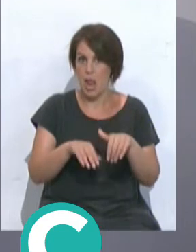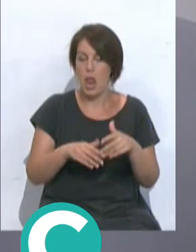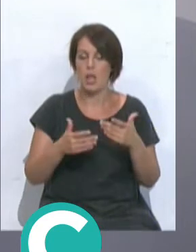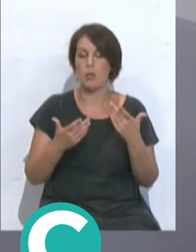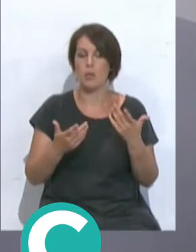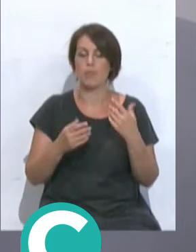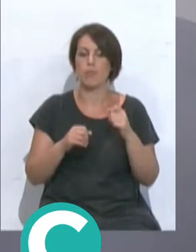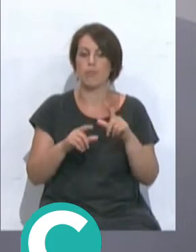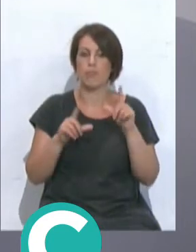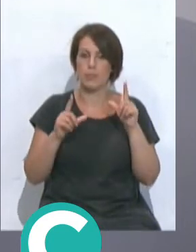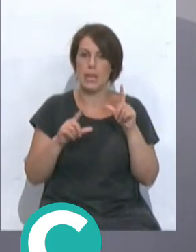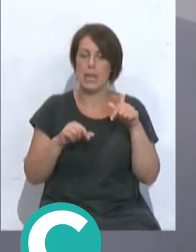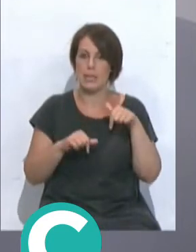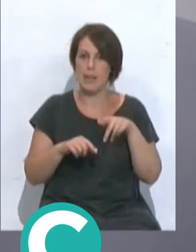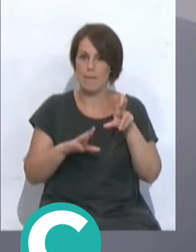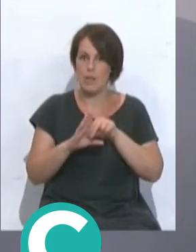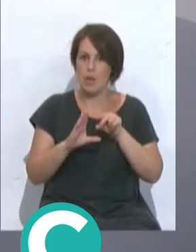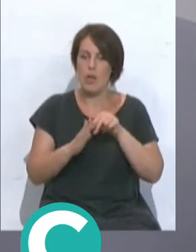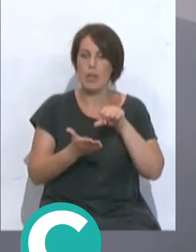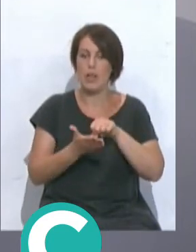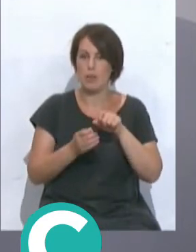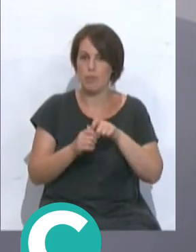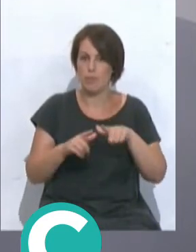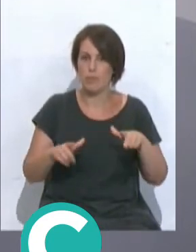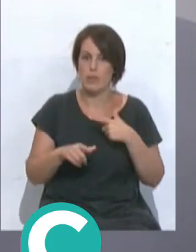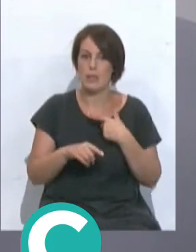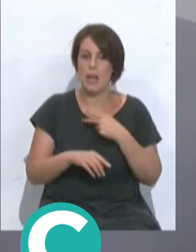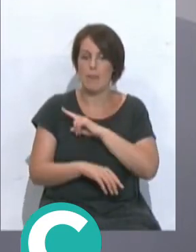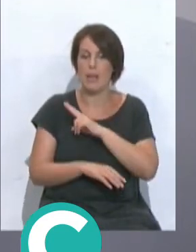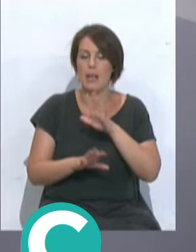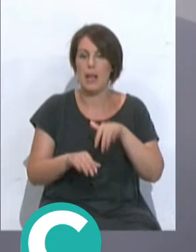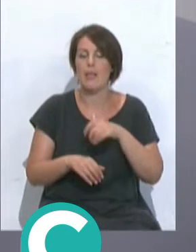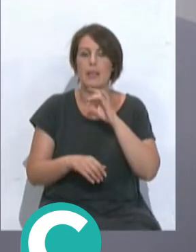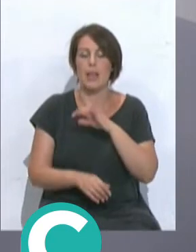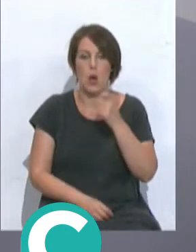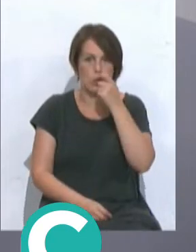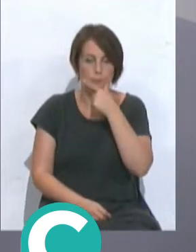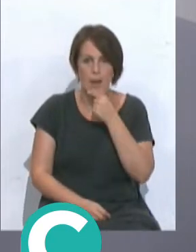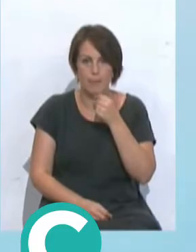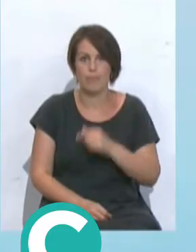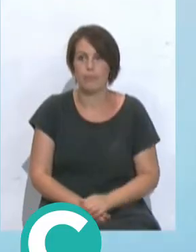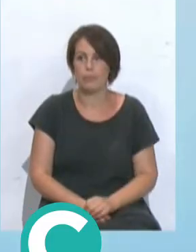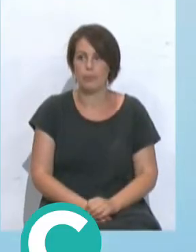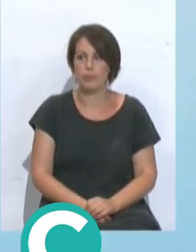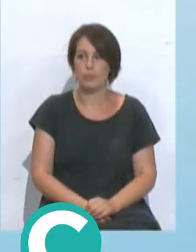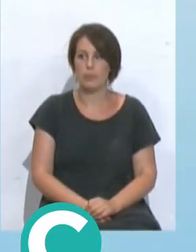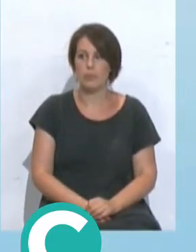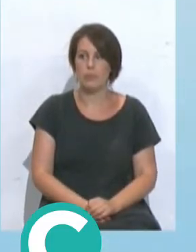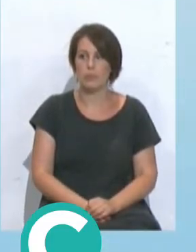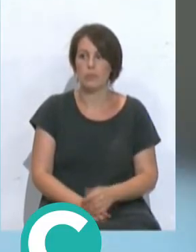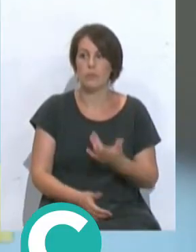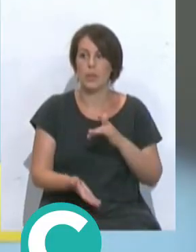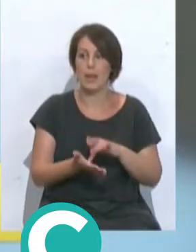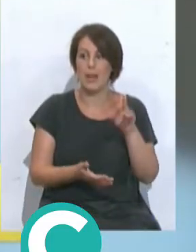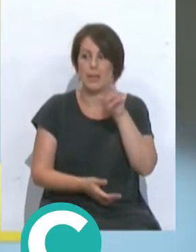el protagonista de este vídeo, el centrocampista y capitán roteño del Cádiz Club de Fútbol, José Mari. Cuando la